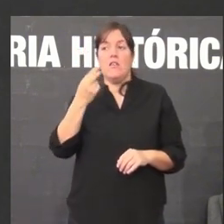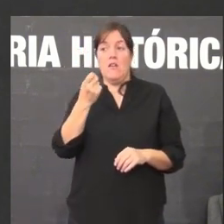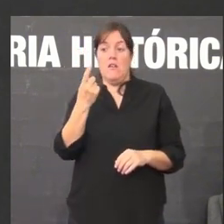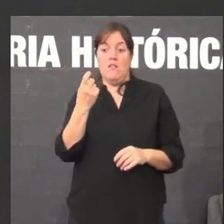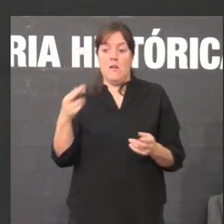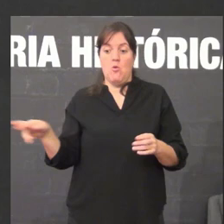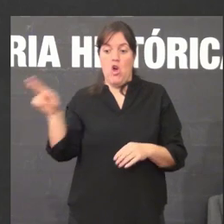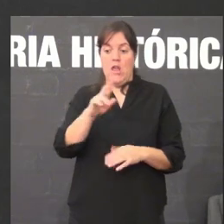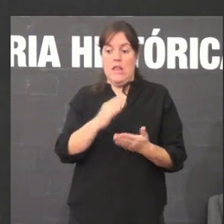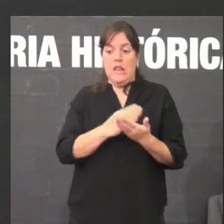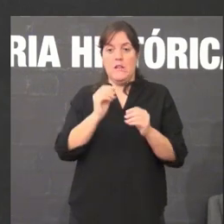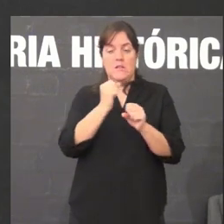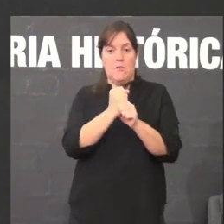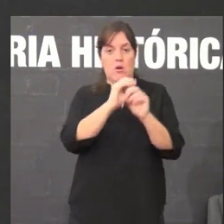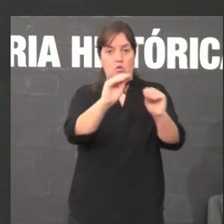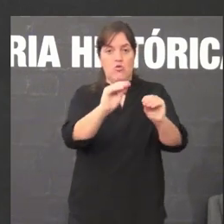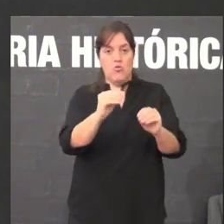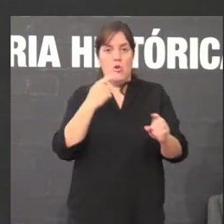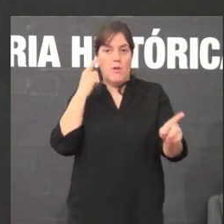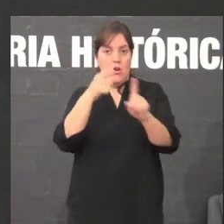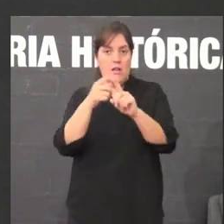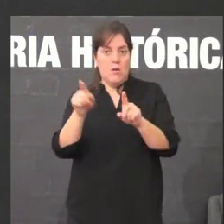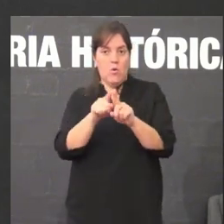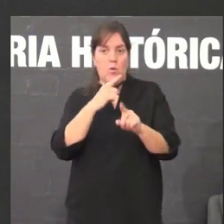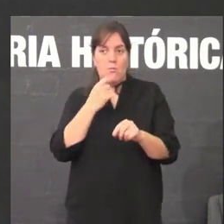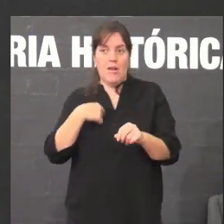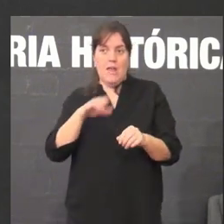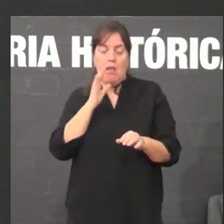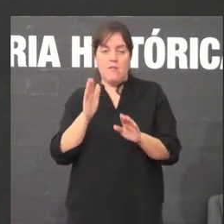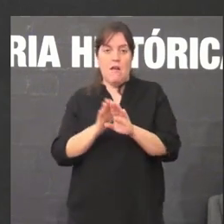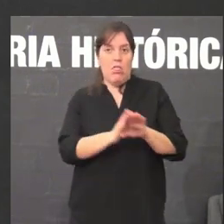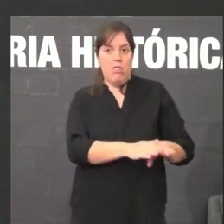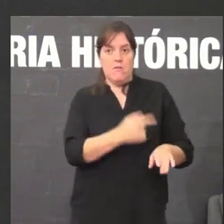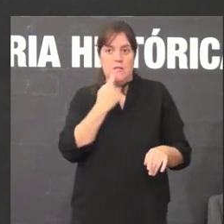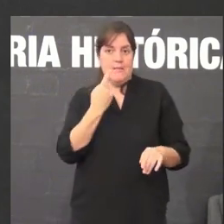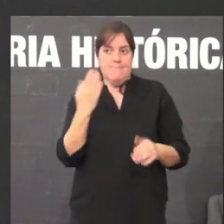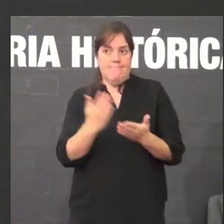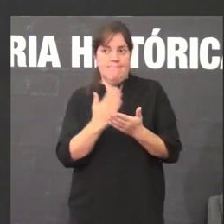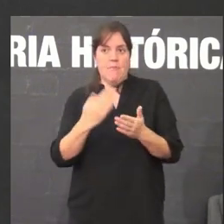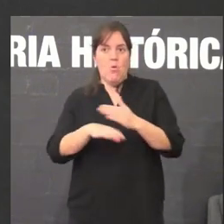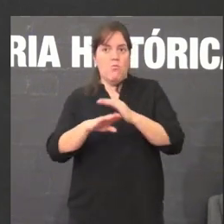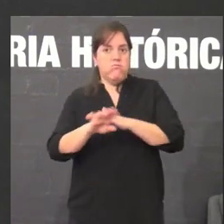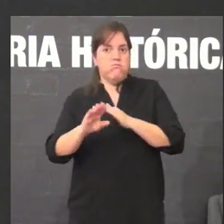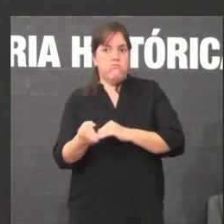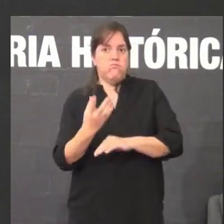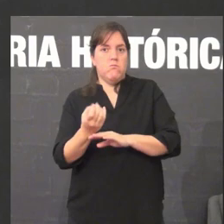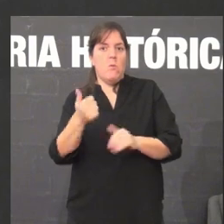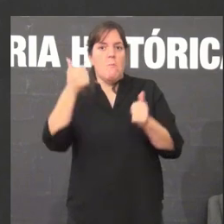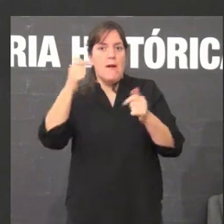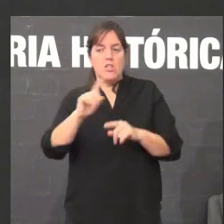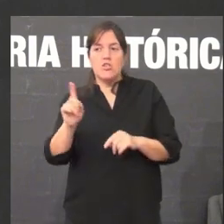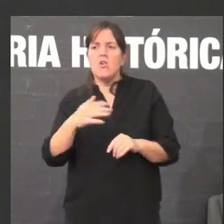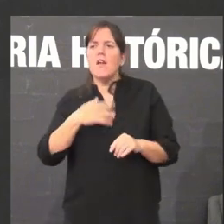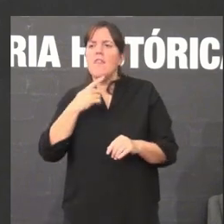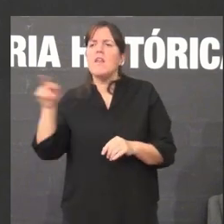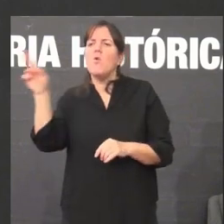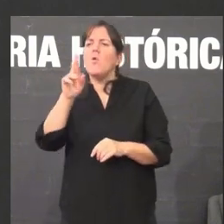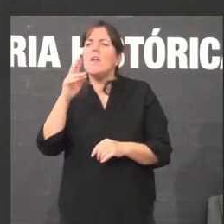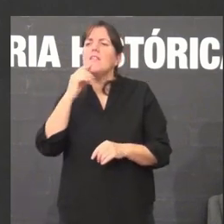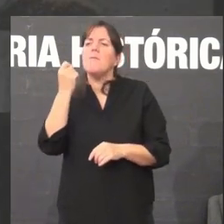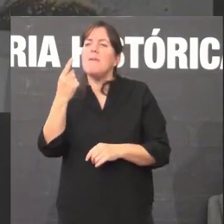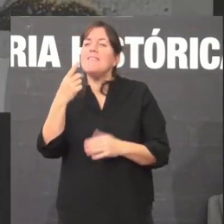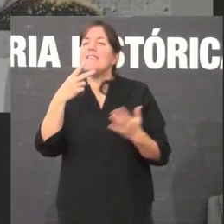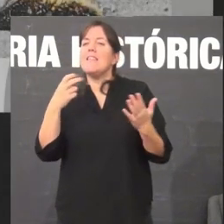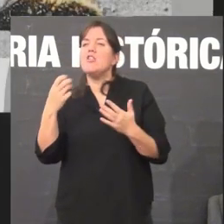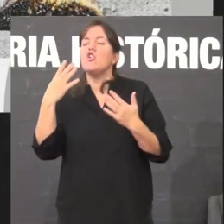temos que colocarnos como objetivo reeditar ese traballo que está descatalogado, sabemos do regulamento que houbo en Pontevedra no ano 1796